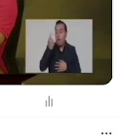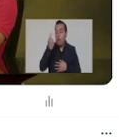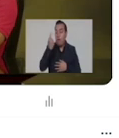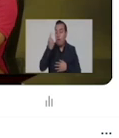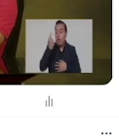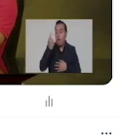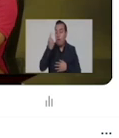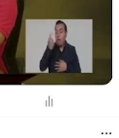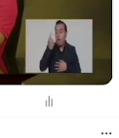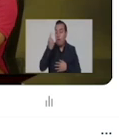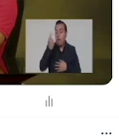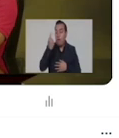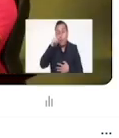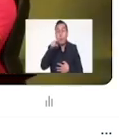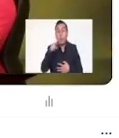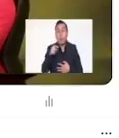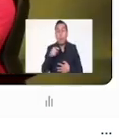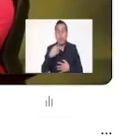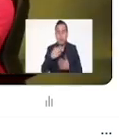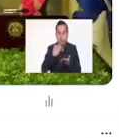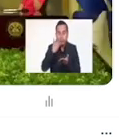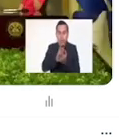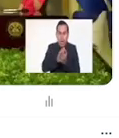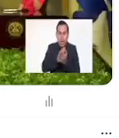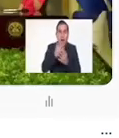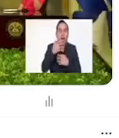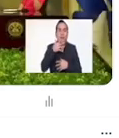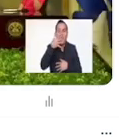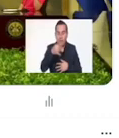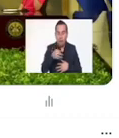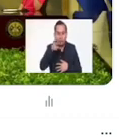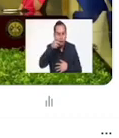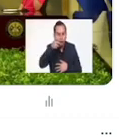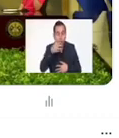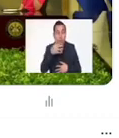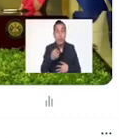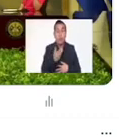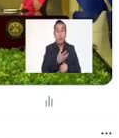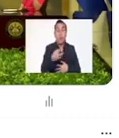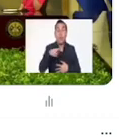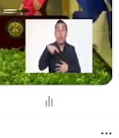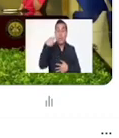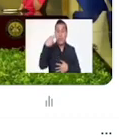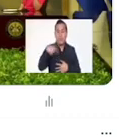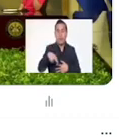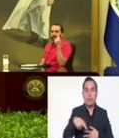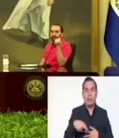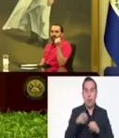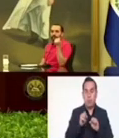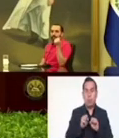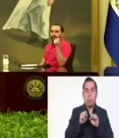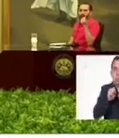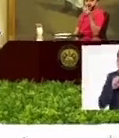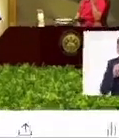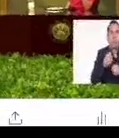Aquí está. Así que aquí está. Vamos a ponerlo. Lo voy a hacer un poquitito más grande para que se pueda ver ahí.